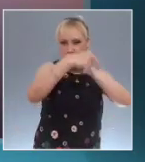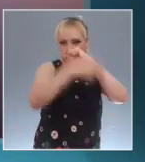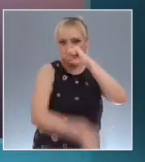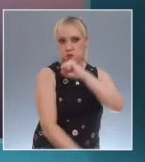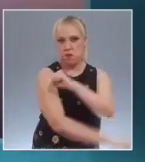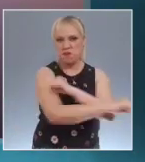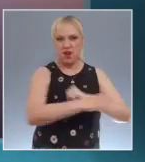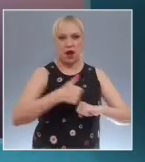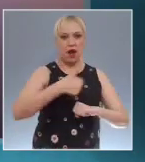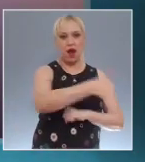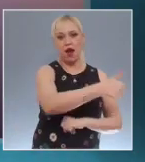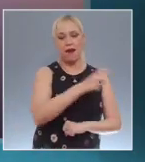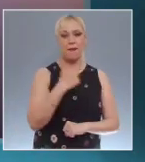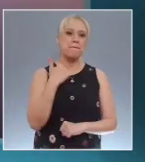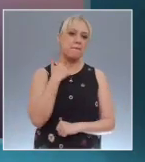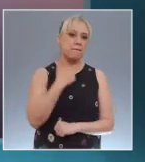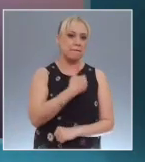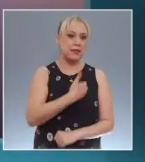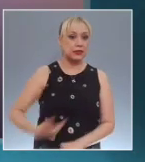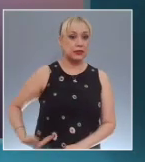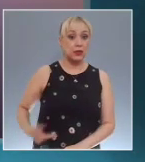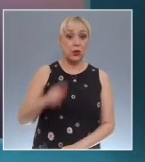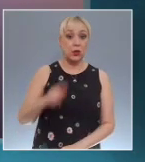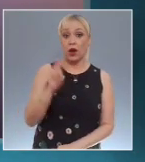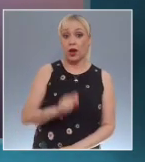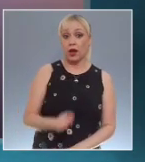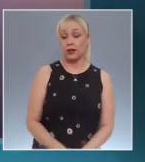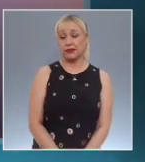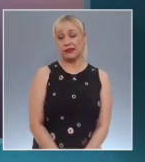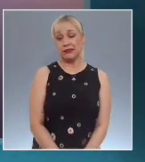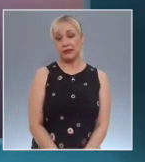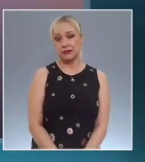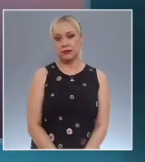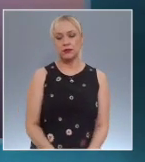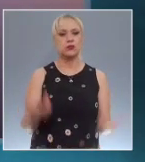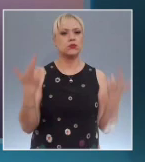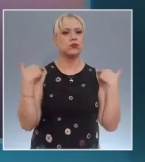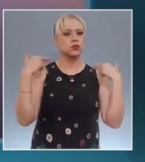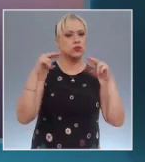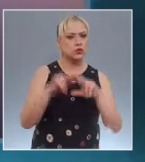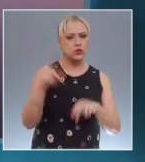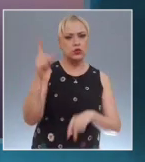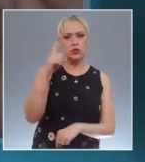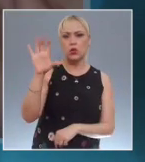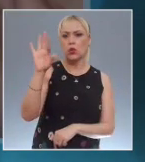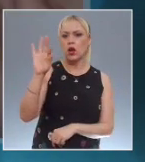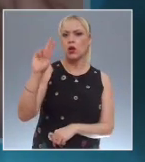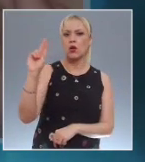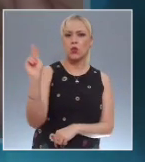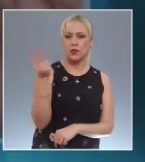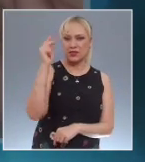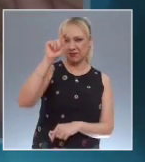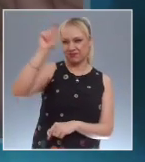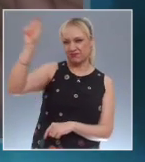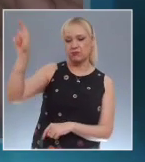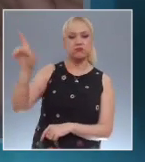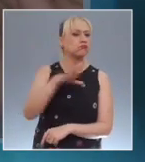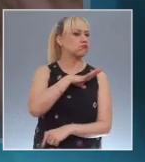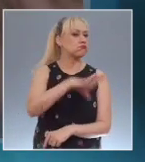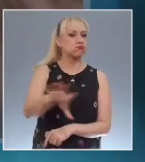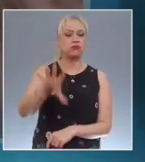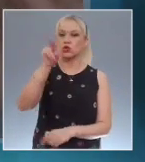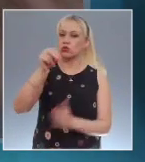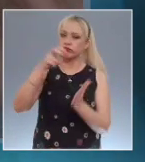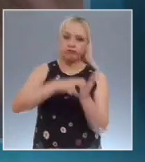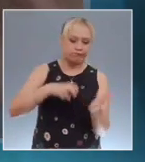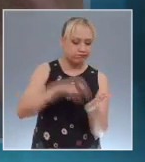Profesores de al menos 140 universidades se niegan a corregir exámenes y cursos al no recibir aumento salarial y mejores condiciones de